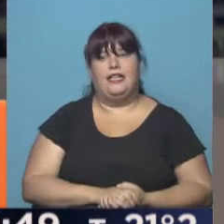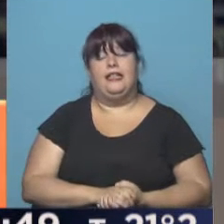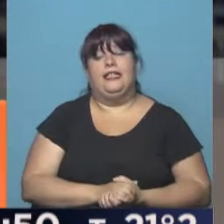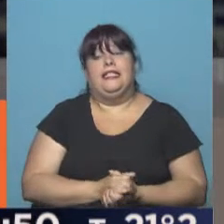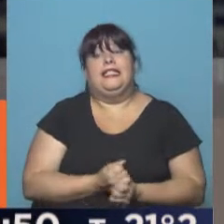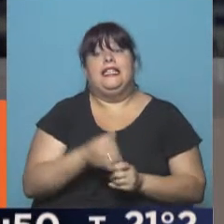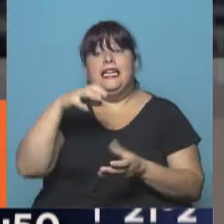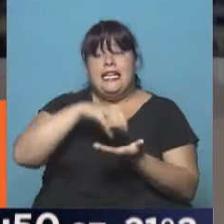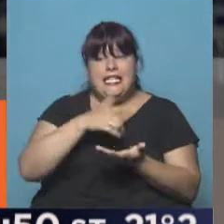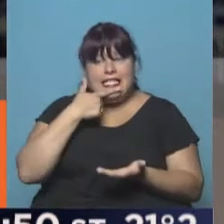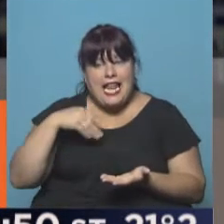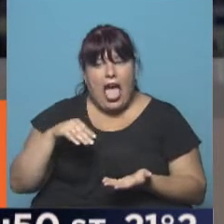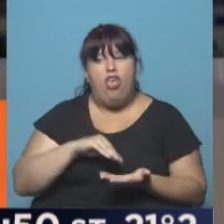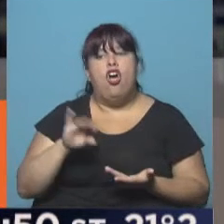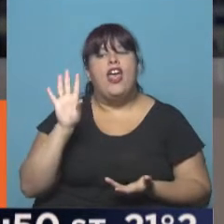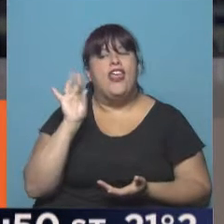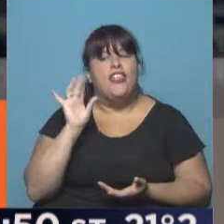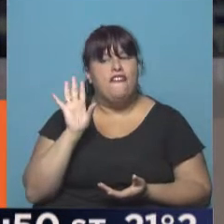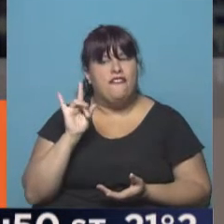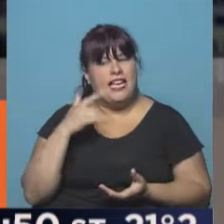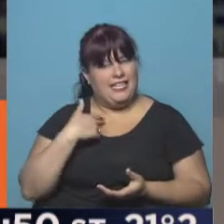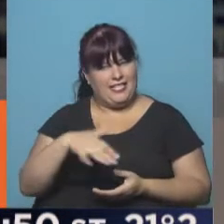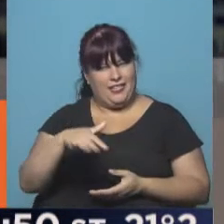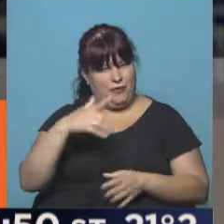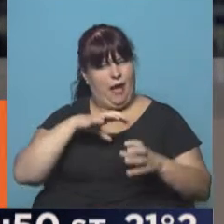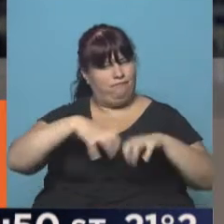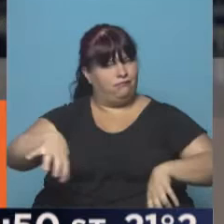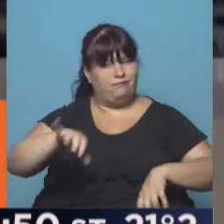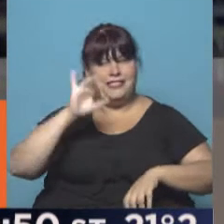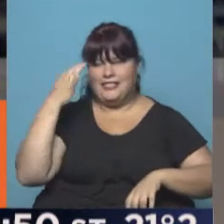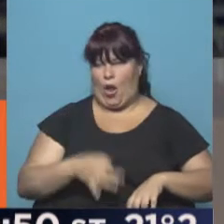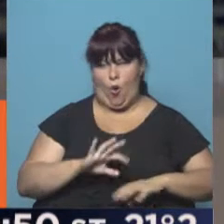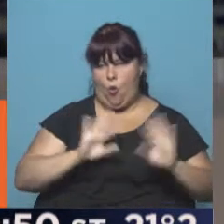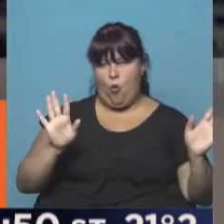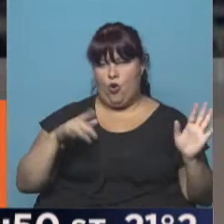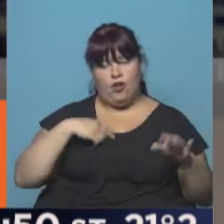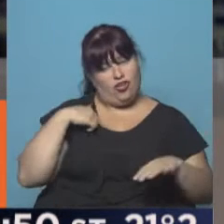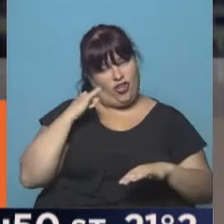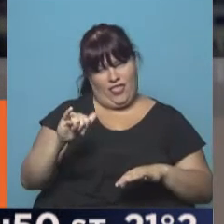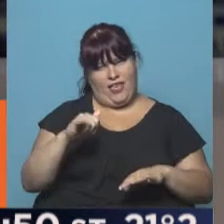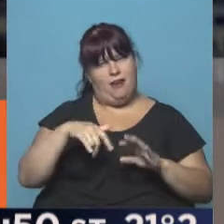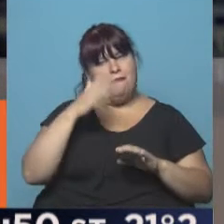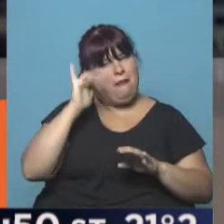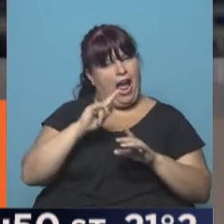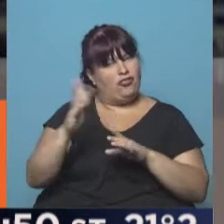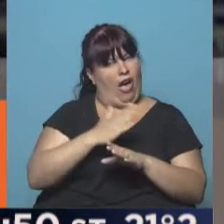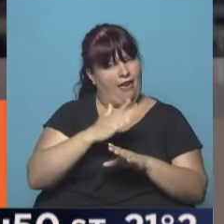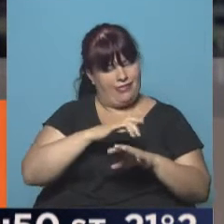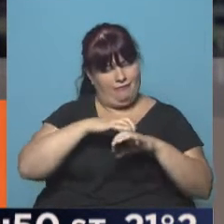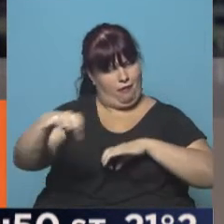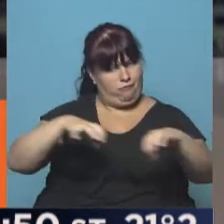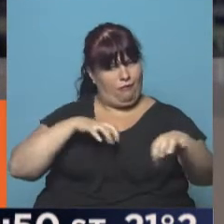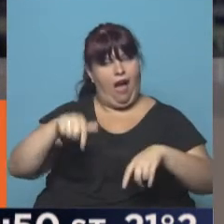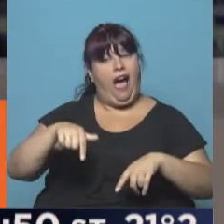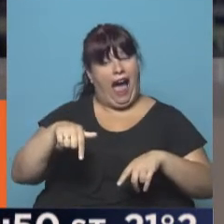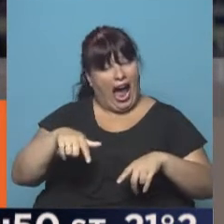En la Cámara del Senador es complicado, yo diría más tarde o temprano que va a haber fracturas y anticipo, yo creo que no más de marzo, donde hoy